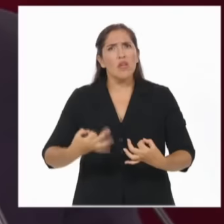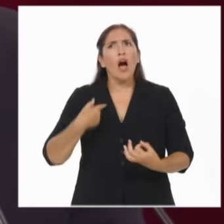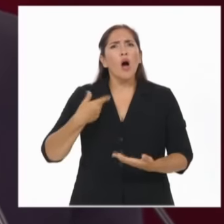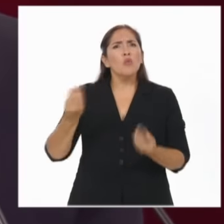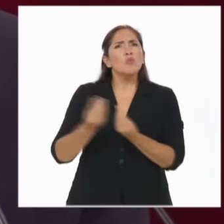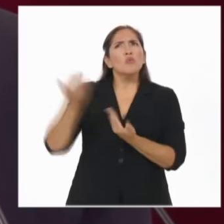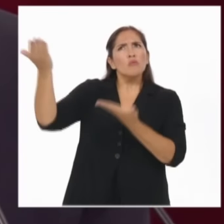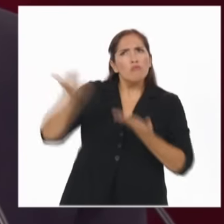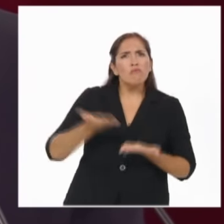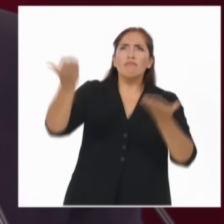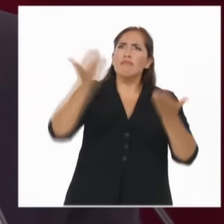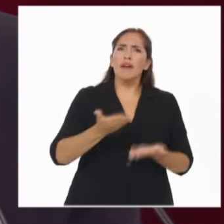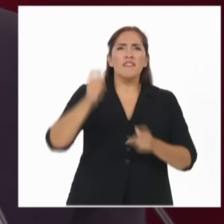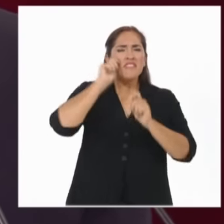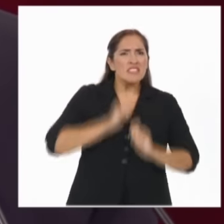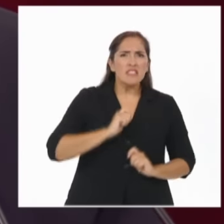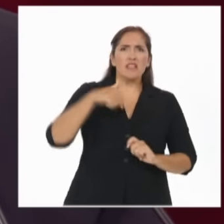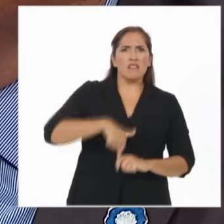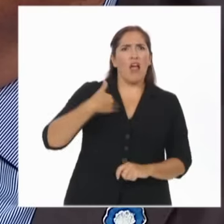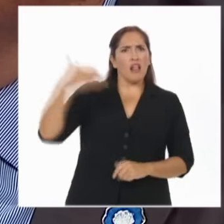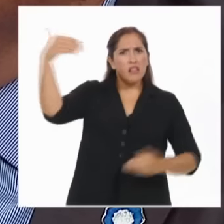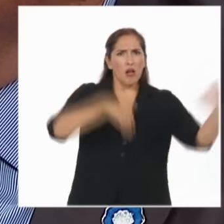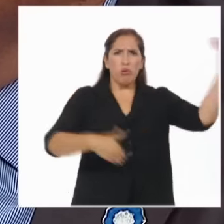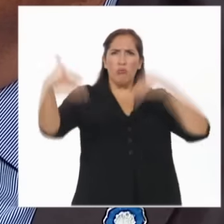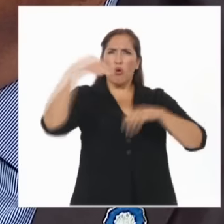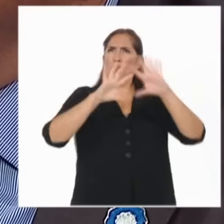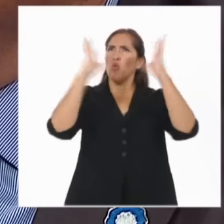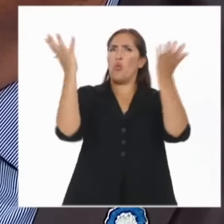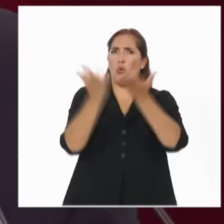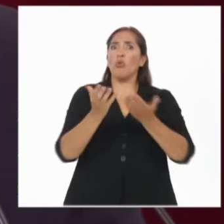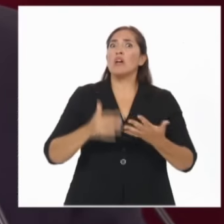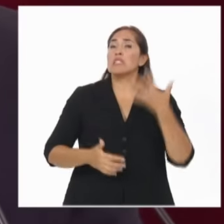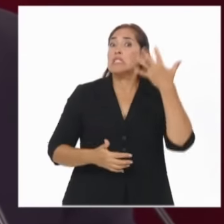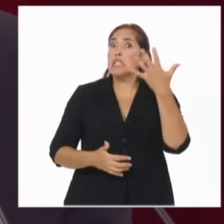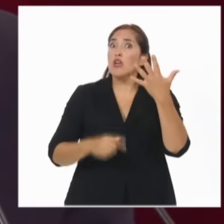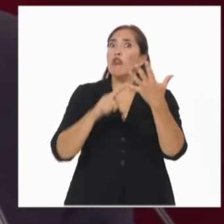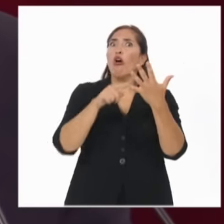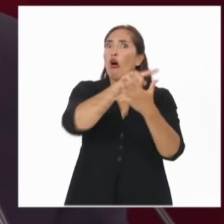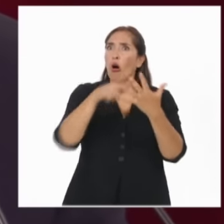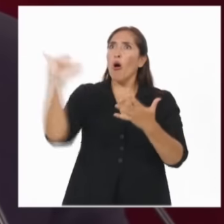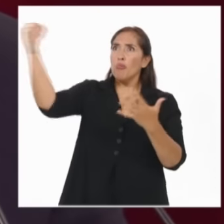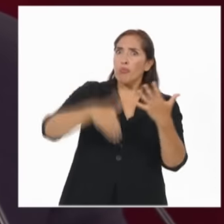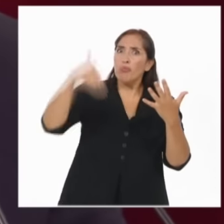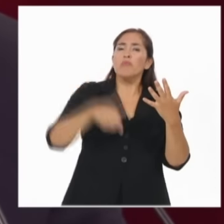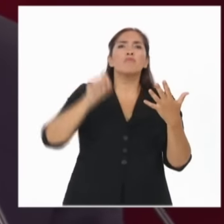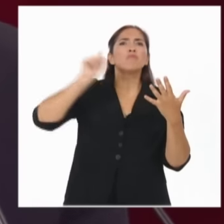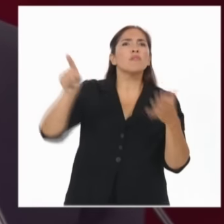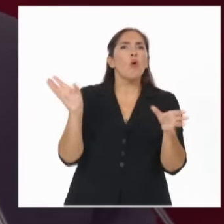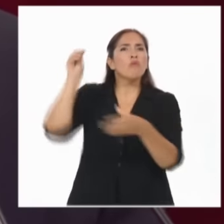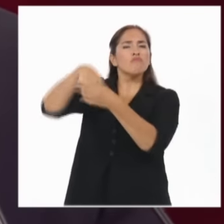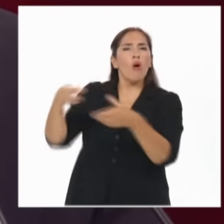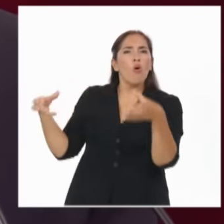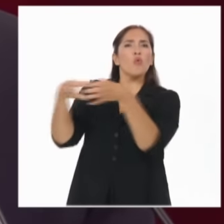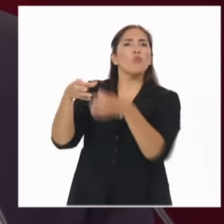de jefes de Estado y de gobierno. Entre ellos, 5 de los integrantes del G7. En